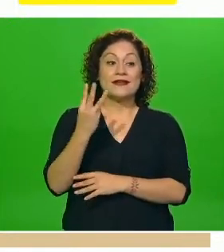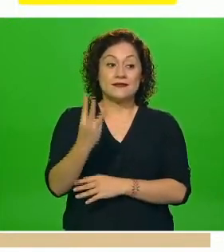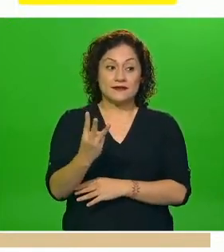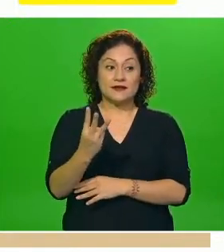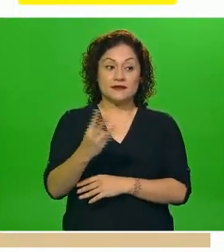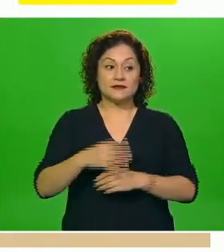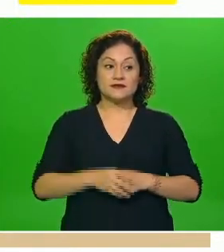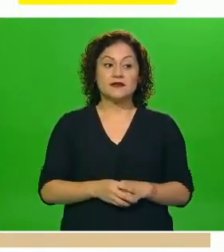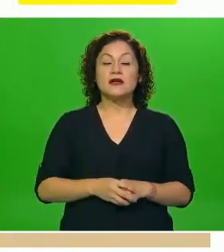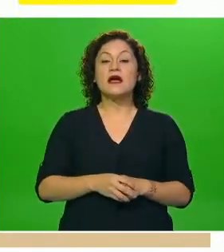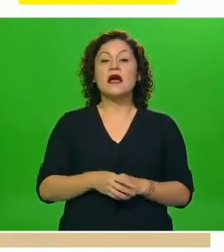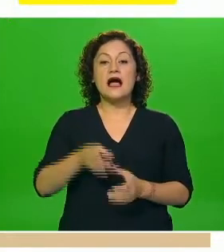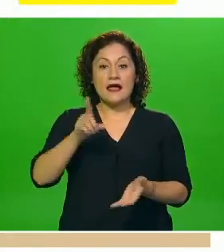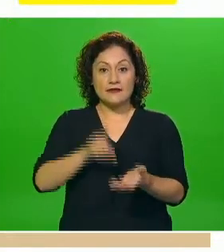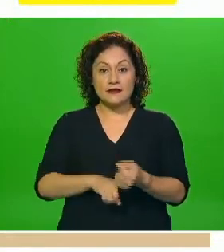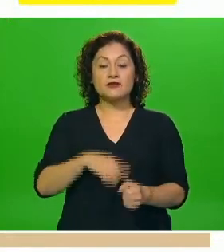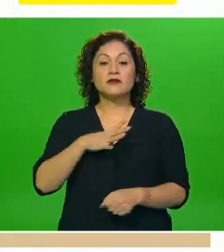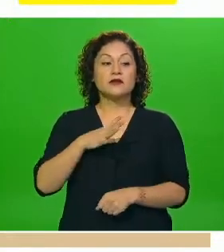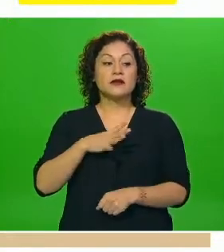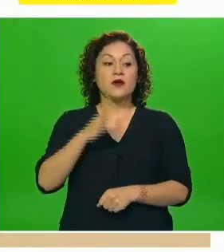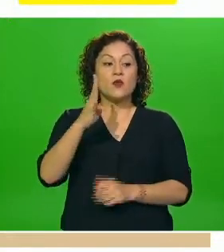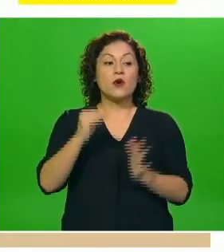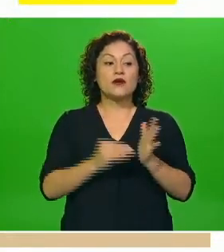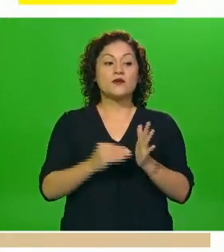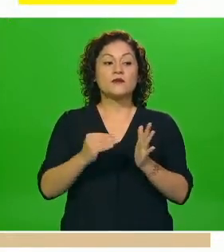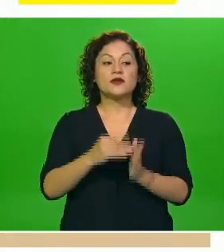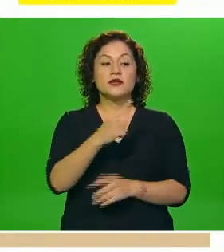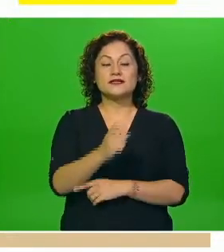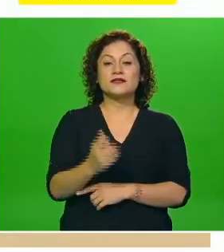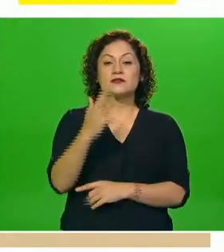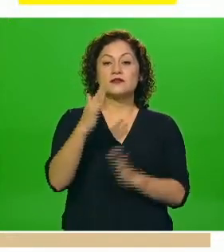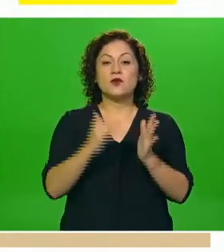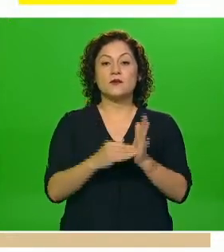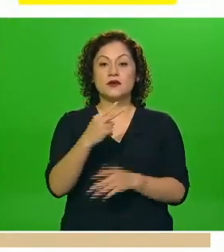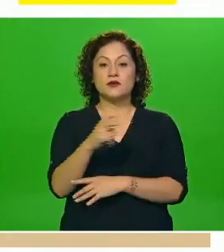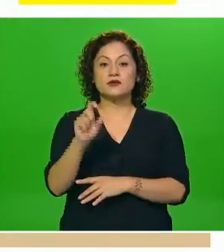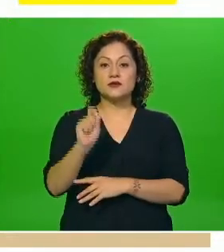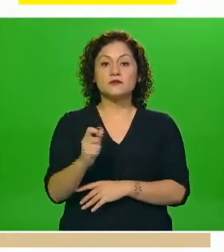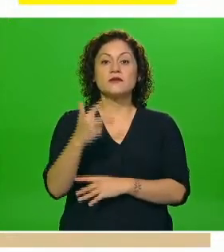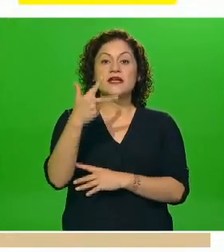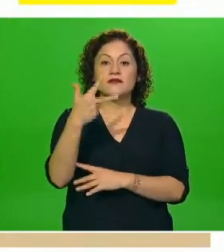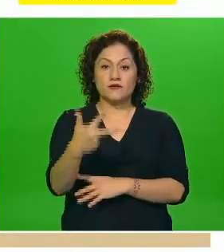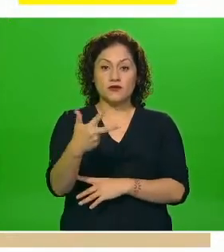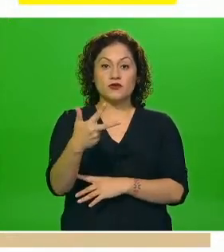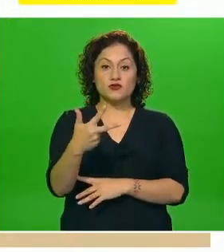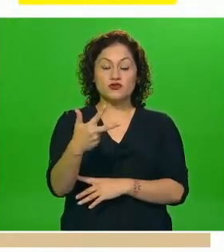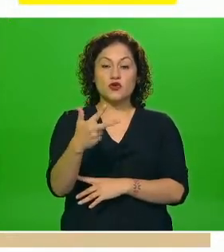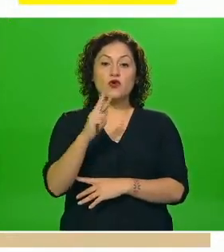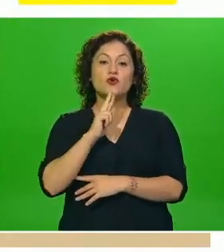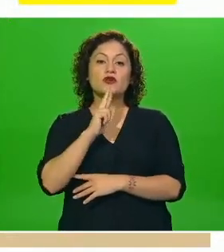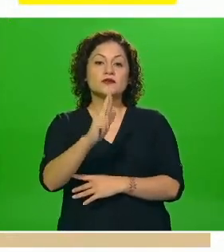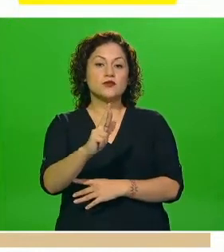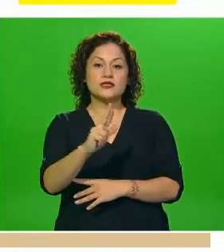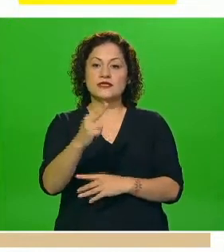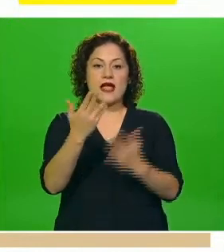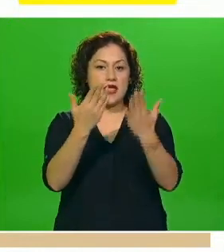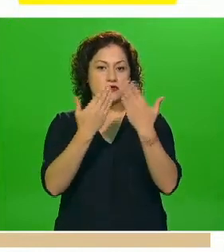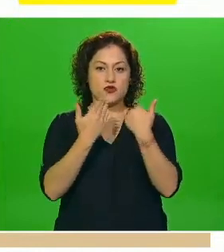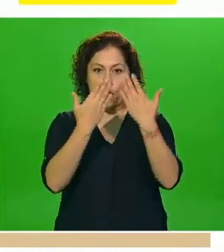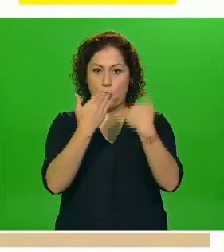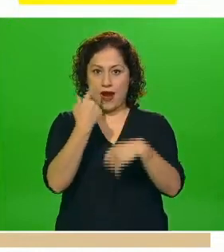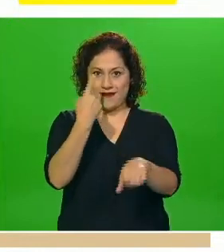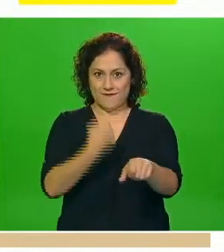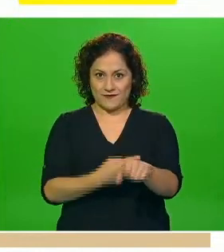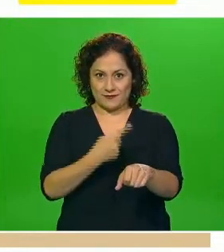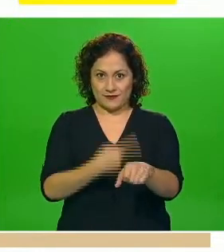cuatro millones ciento cinco mil doscientas veintiocho resultados negativos entonces